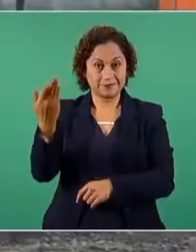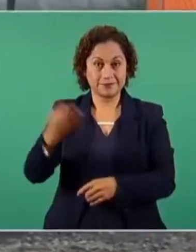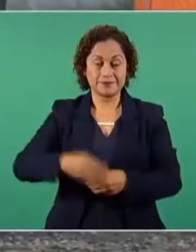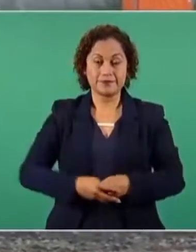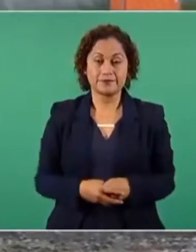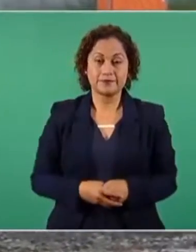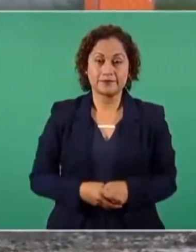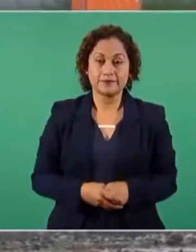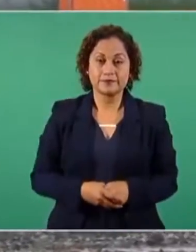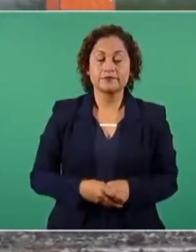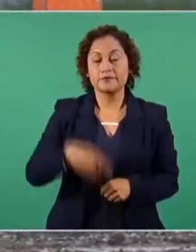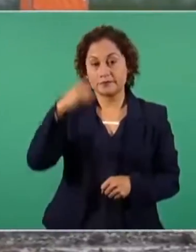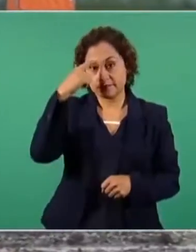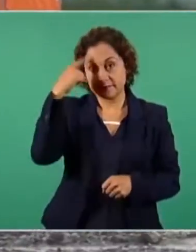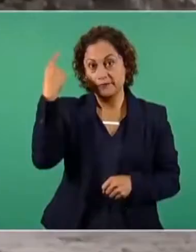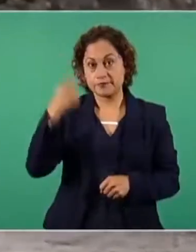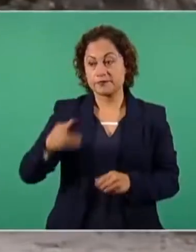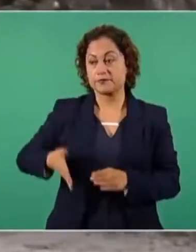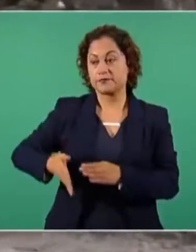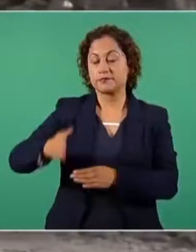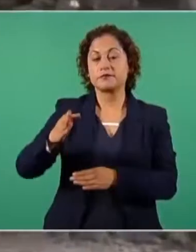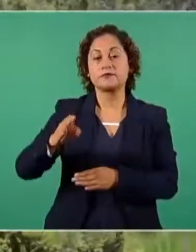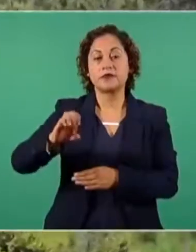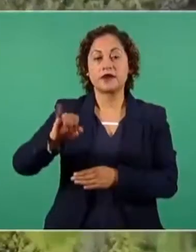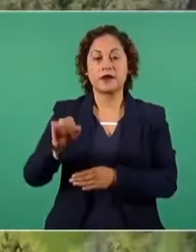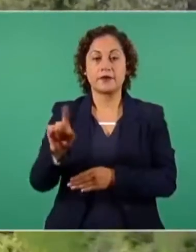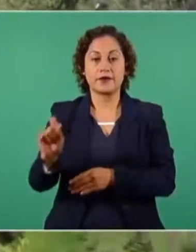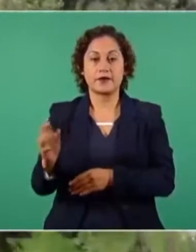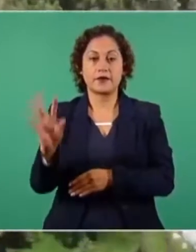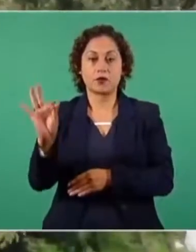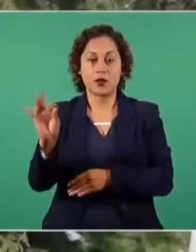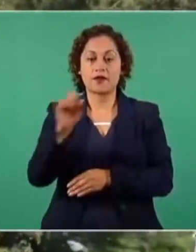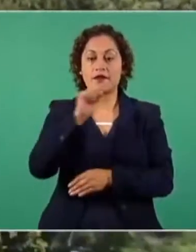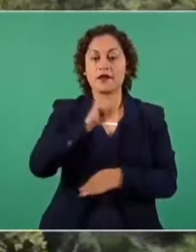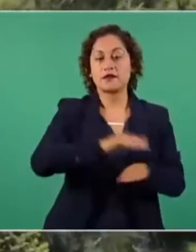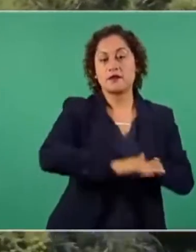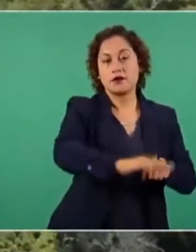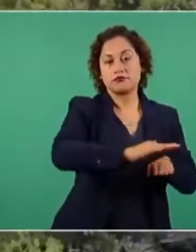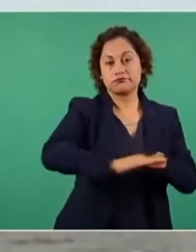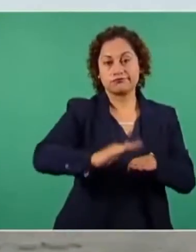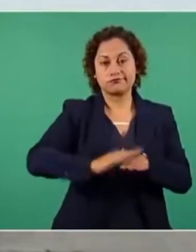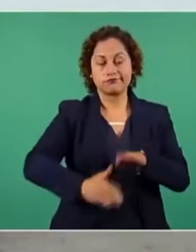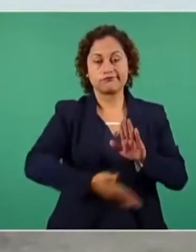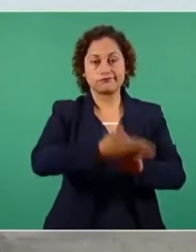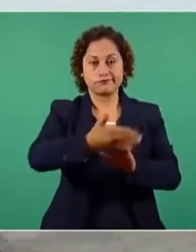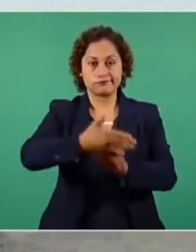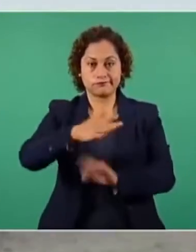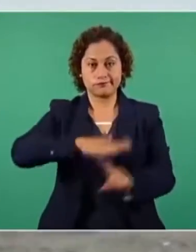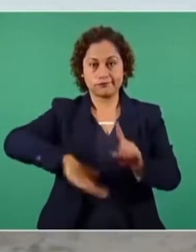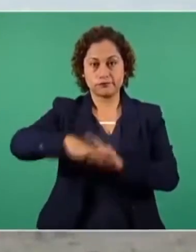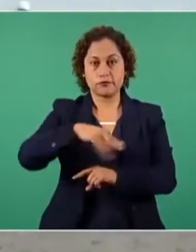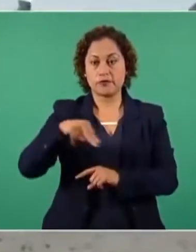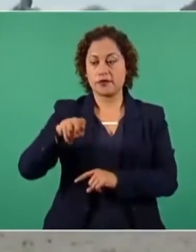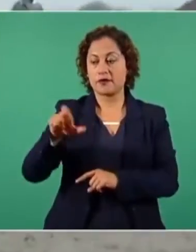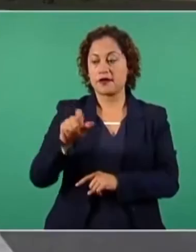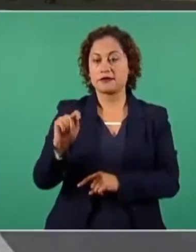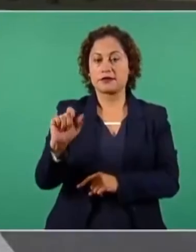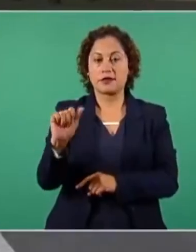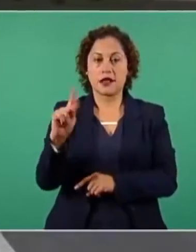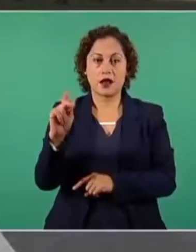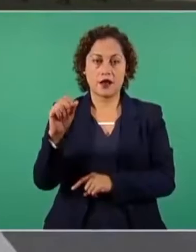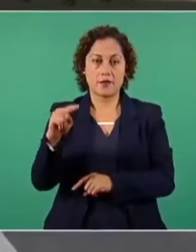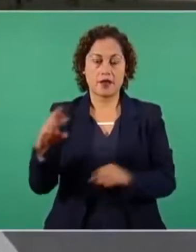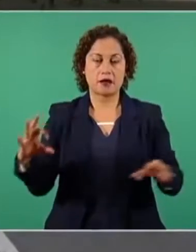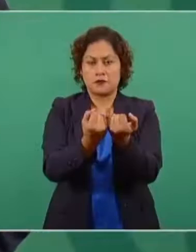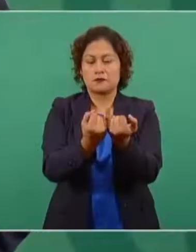en Palacio Nacional rechazó que se esté obligando a las aerolíneas a volar desde Santa Lucía, ya que aseguró que siempre se va a